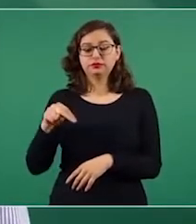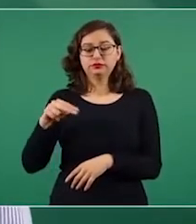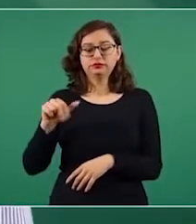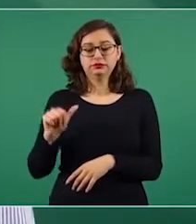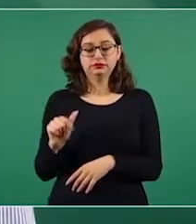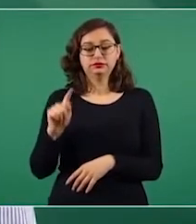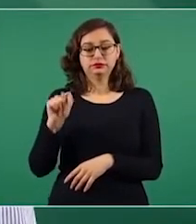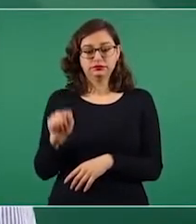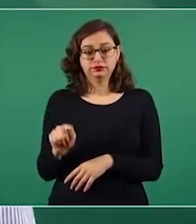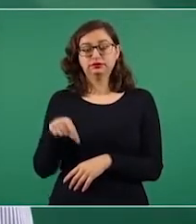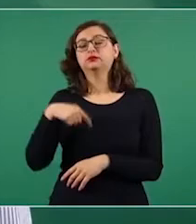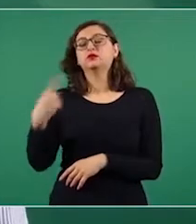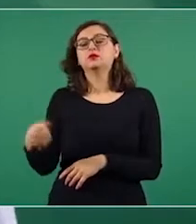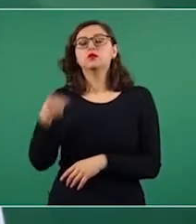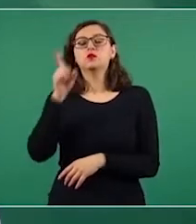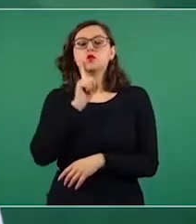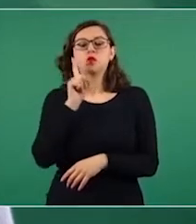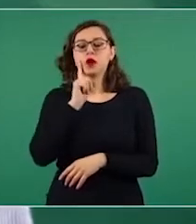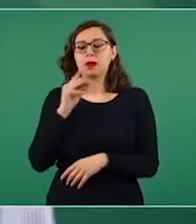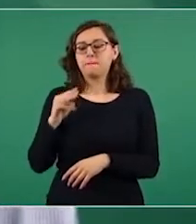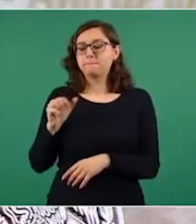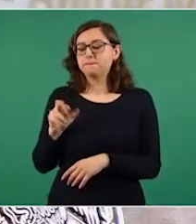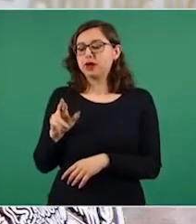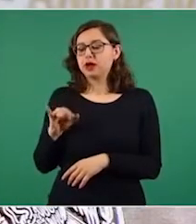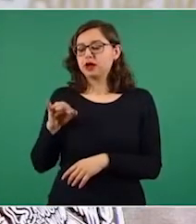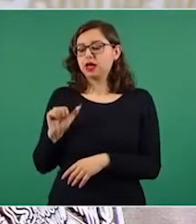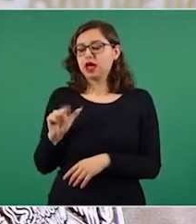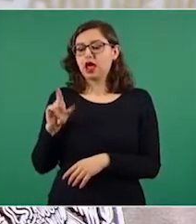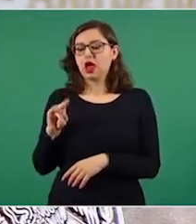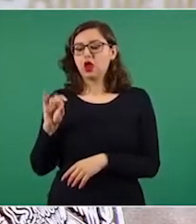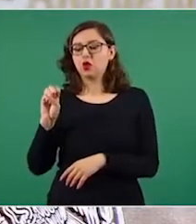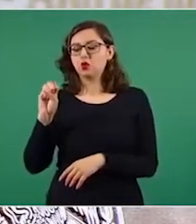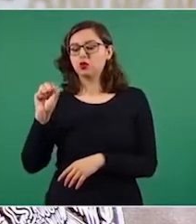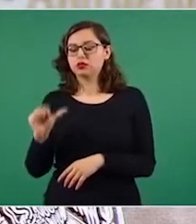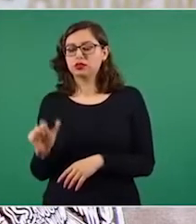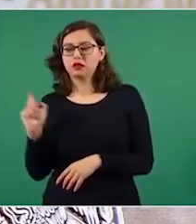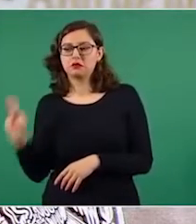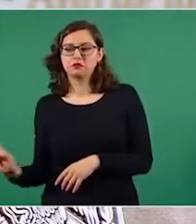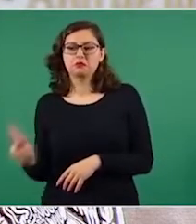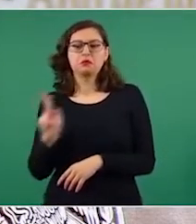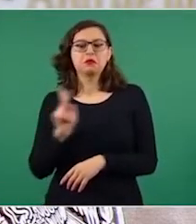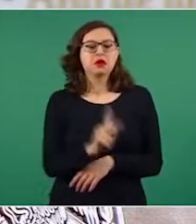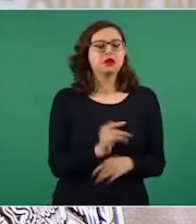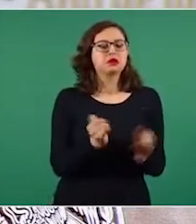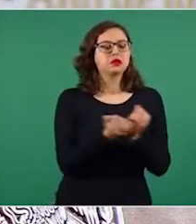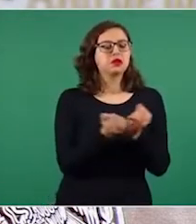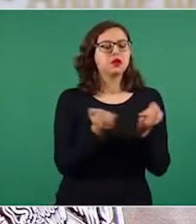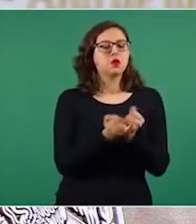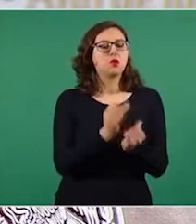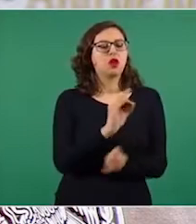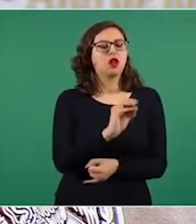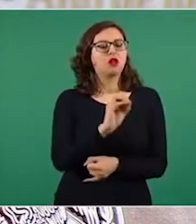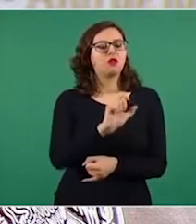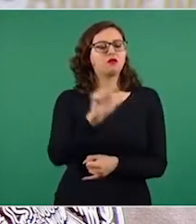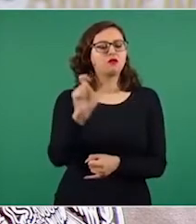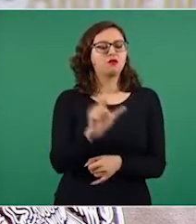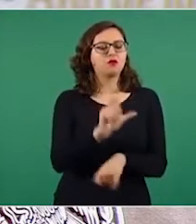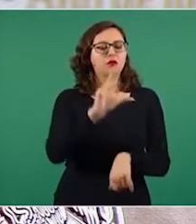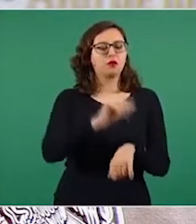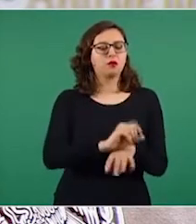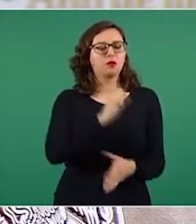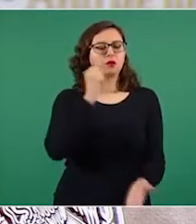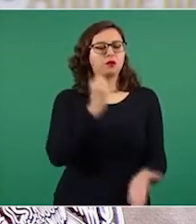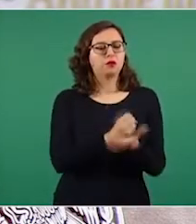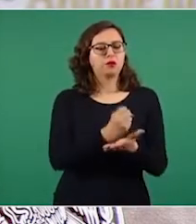titular María Luis Alvores con las acciones durante el gobierno de Vicente Fox, en donde se aprobó concesión para la